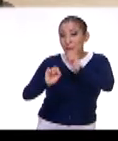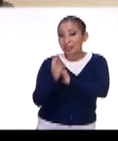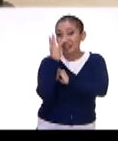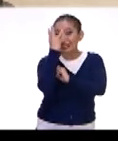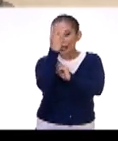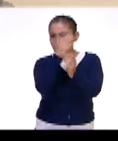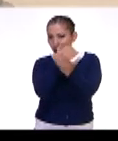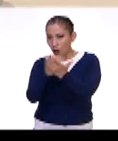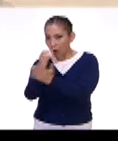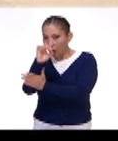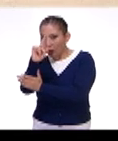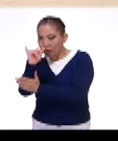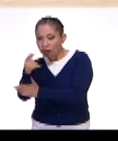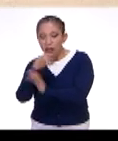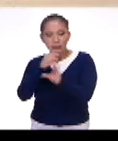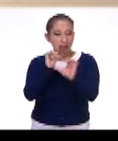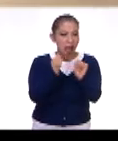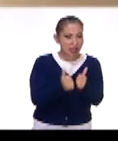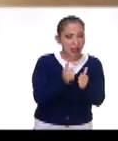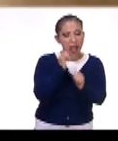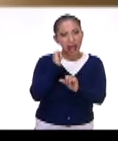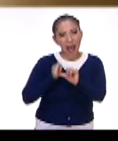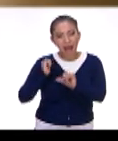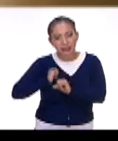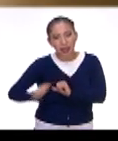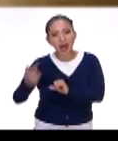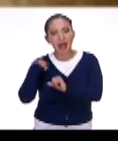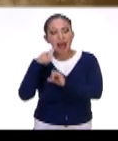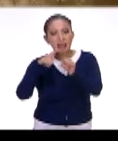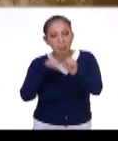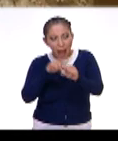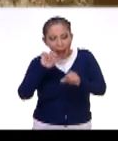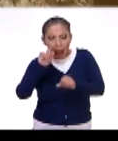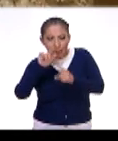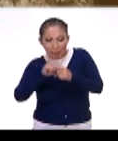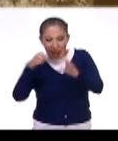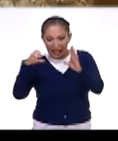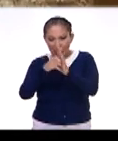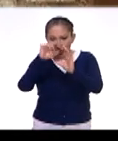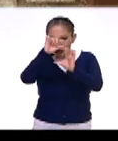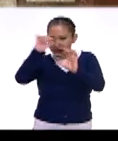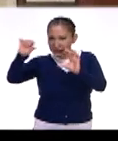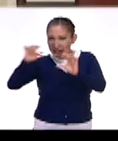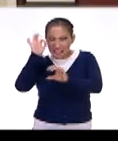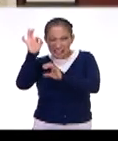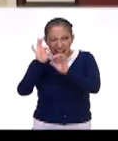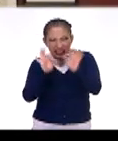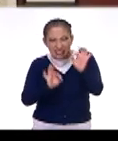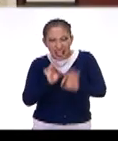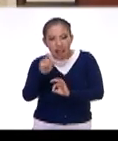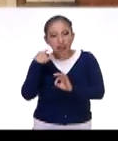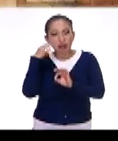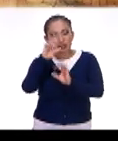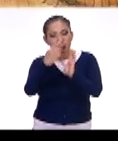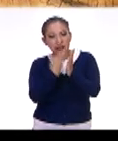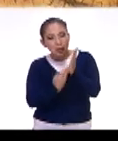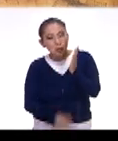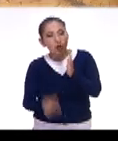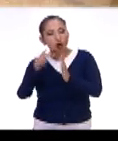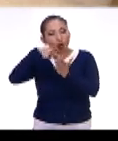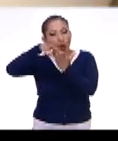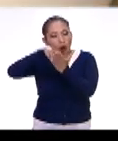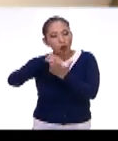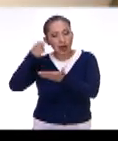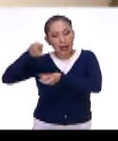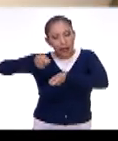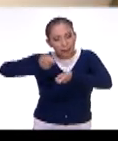colecciones, piezas arqueológicas, fósiles en ámbar, cajas entomológicas, ilustraciones científicas, óleos,